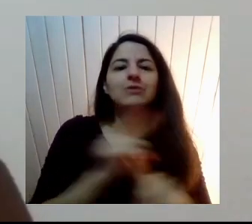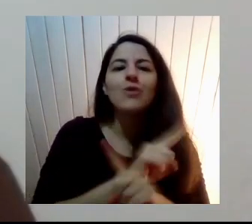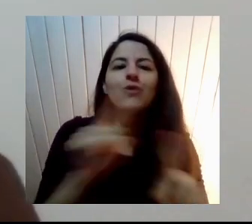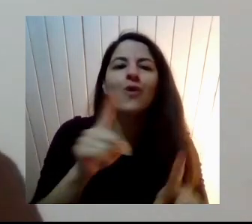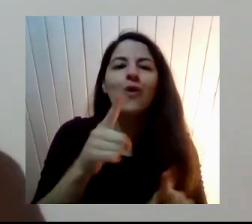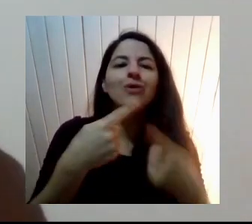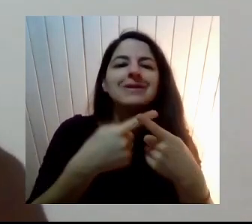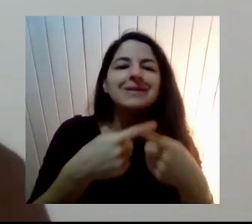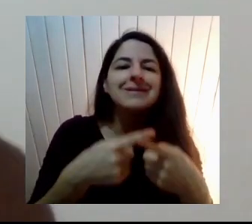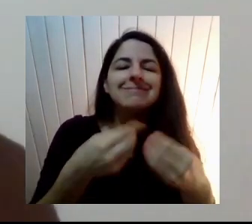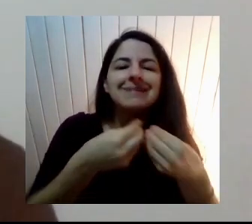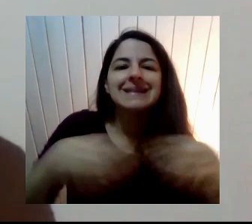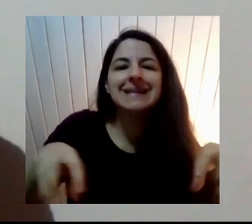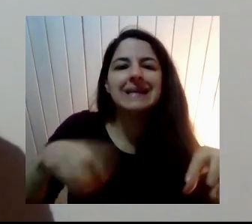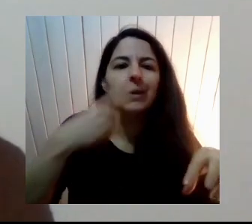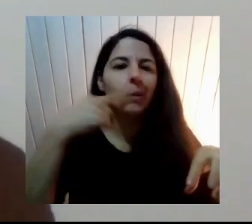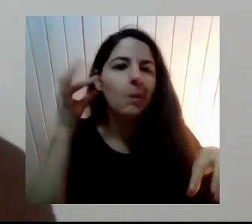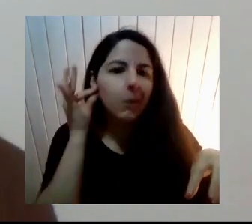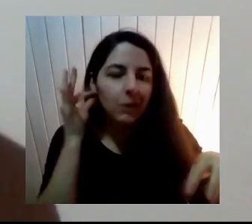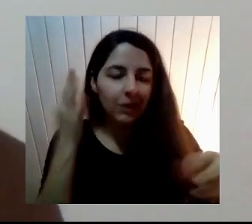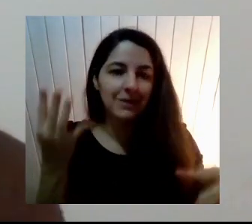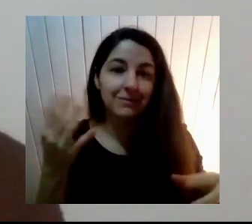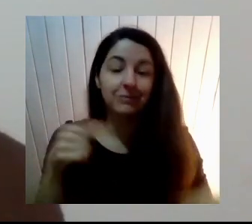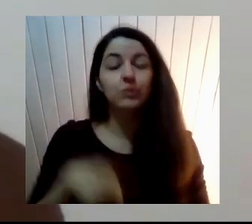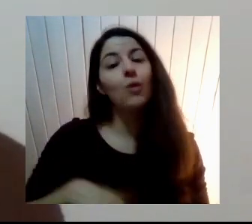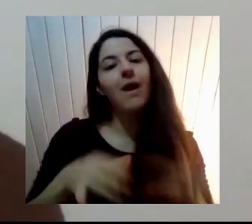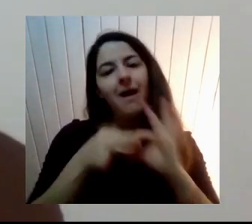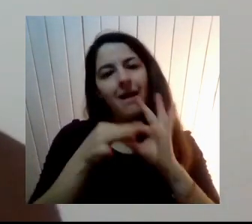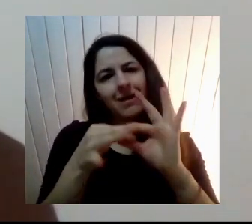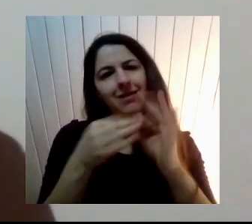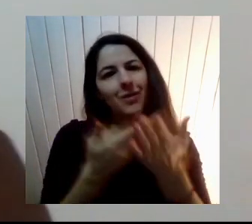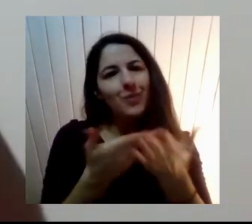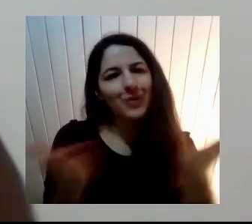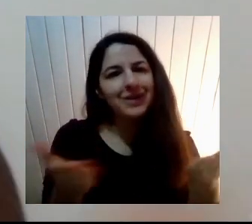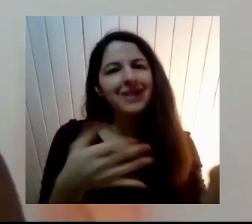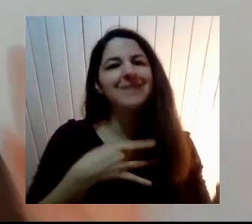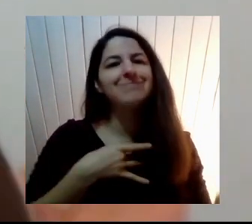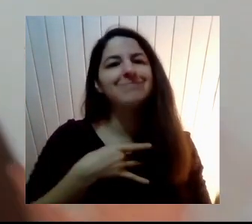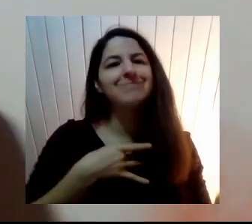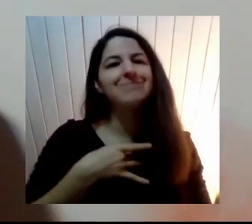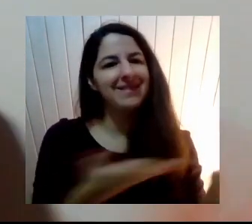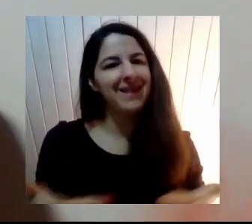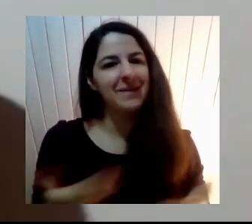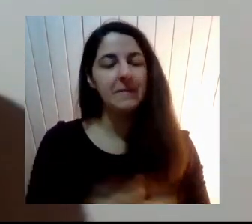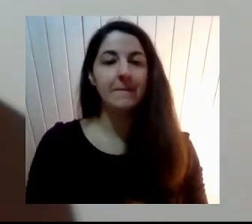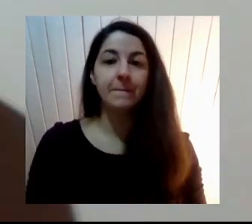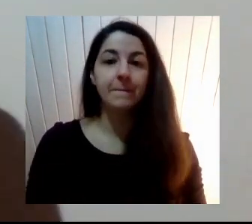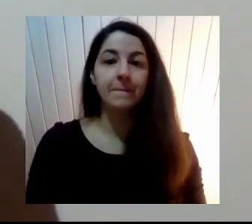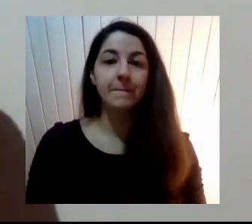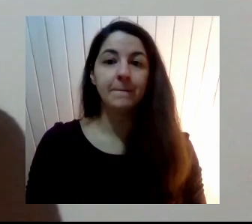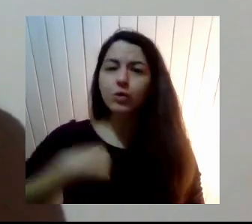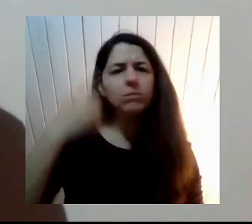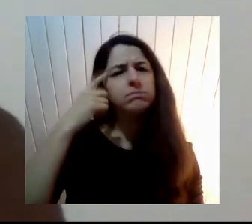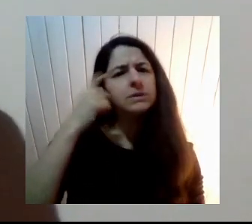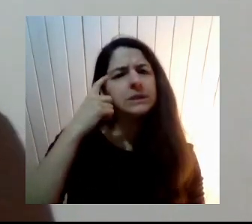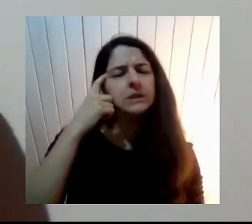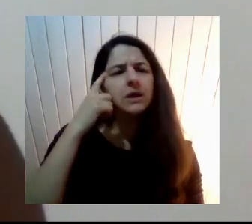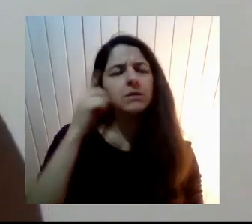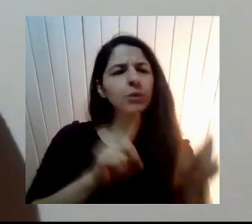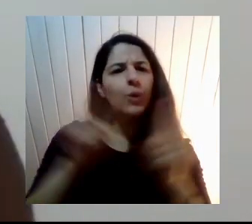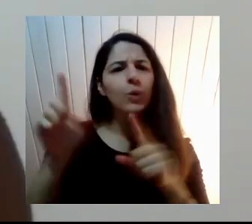sentido Agradezco a Yerco Y a Marcela Por haberme invitado Yo pensé Algunas cosas Que me parecían